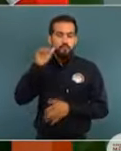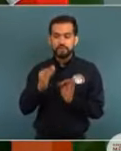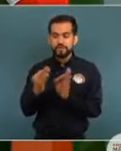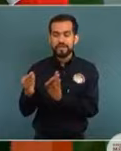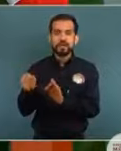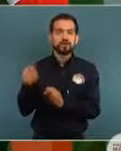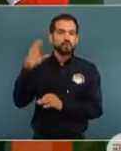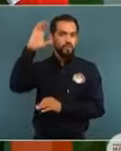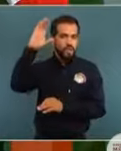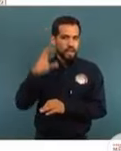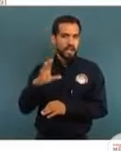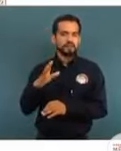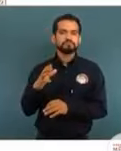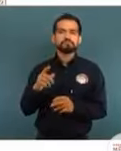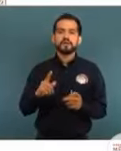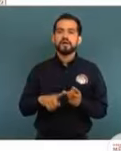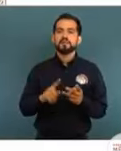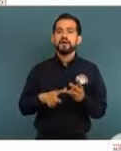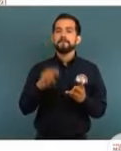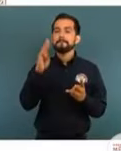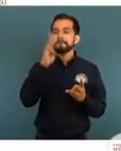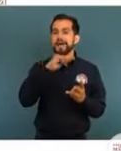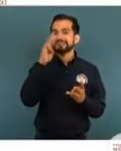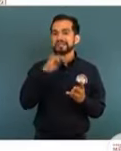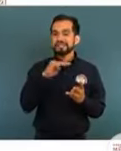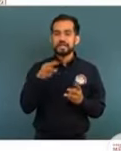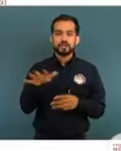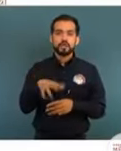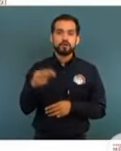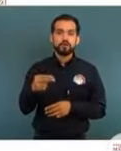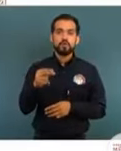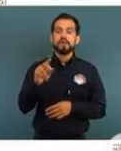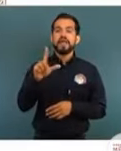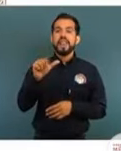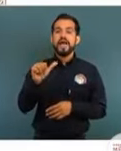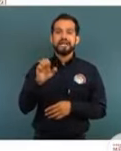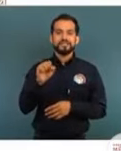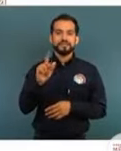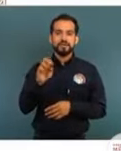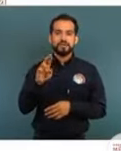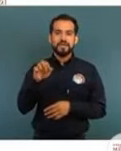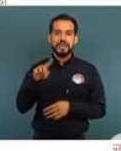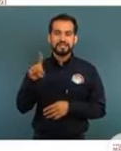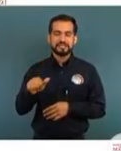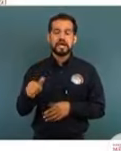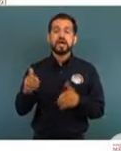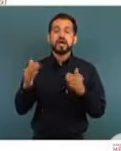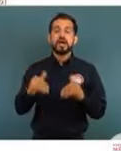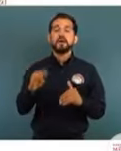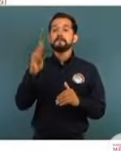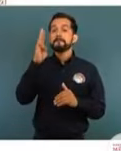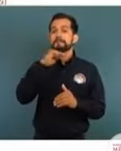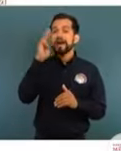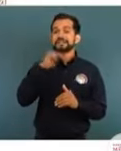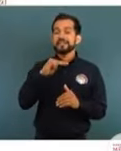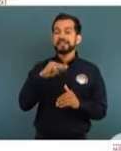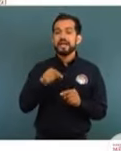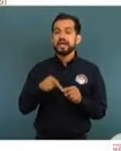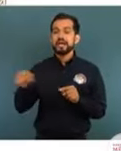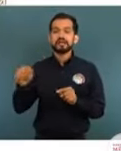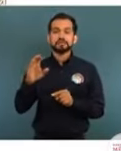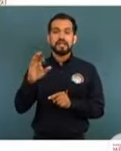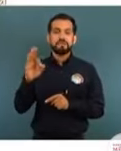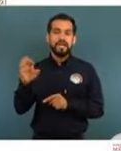Culiacán, el poliducto Mazatlán La Esperanza y el ducto combustorio del Muelle Mazatlán a la